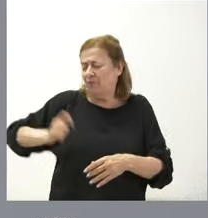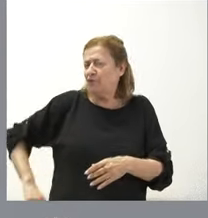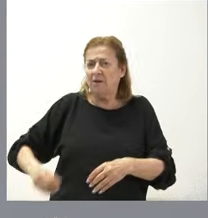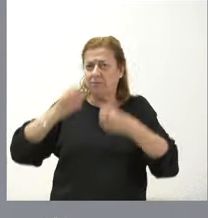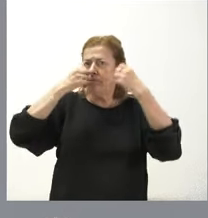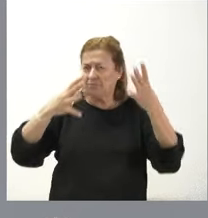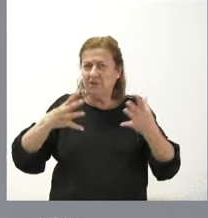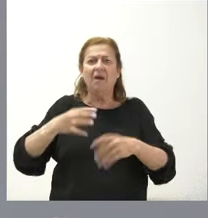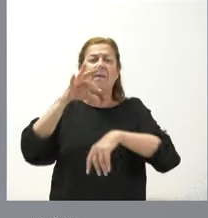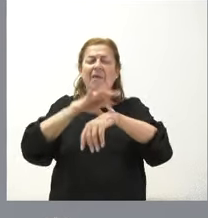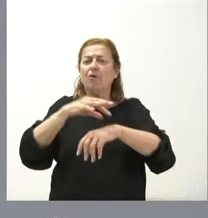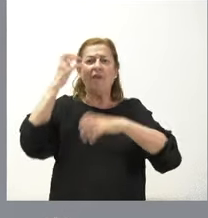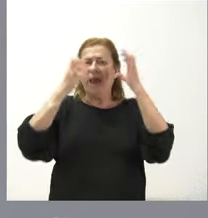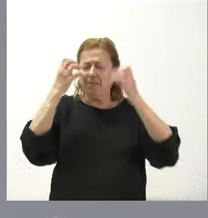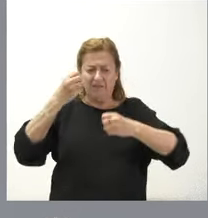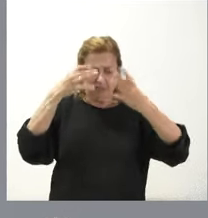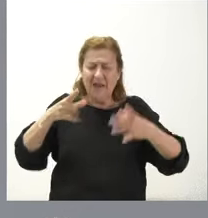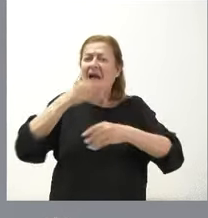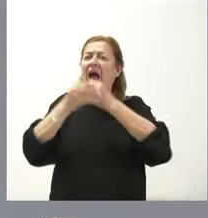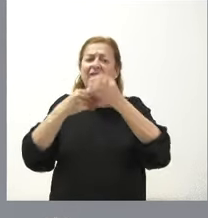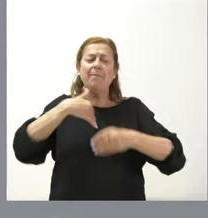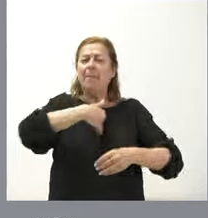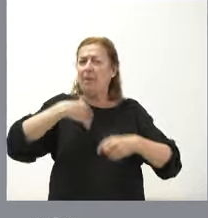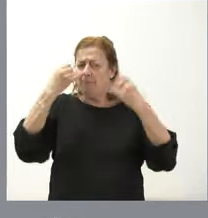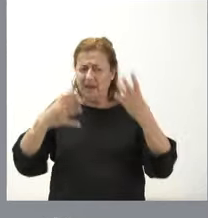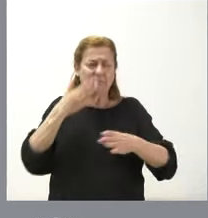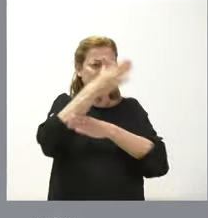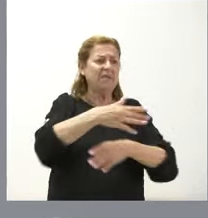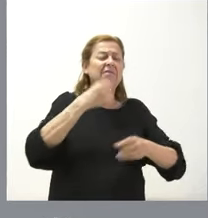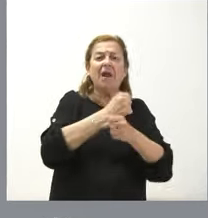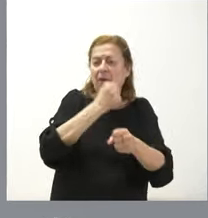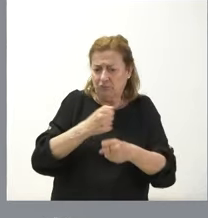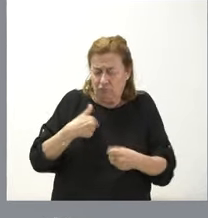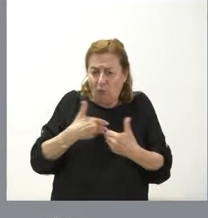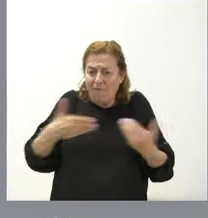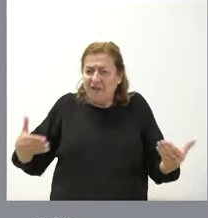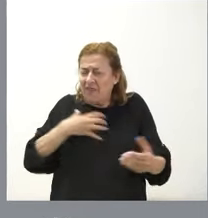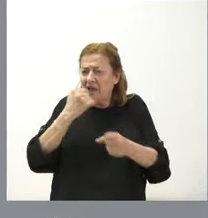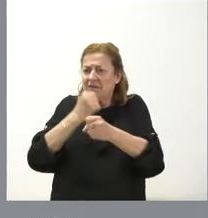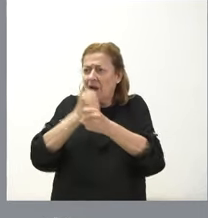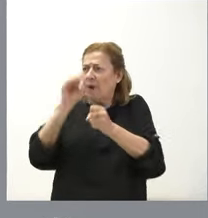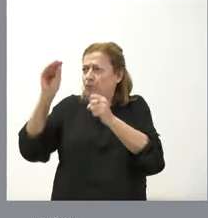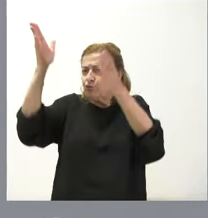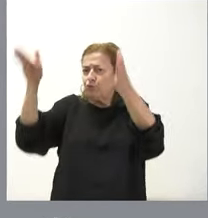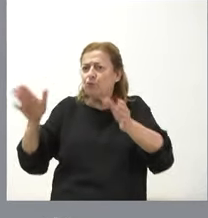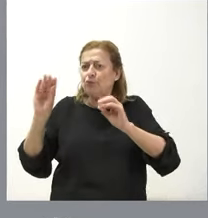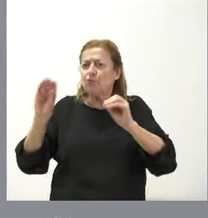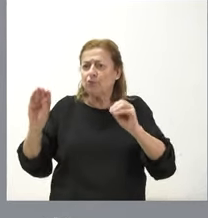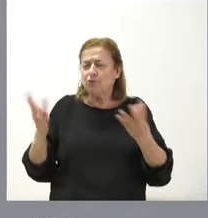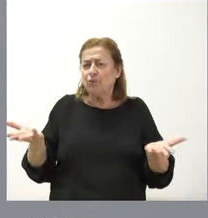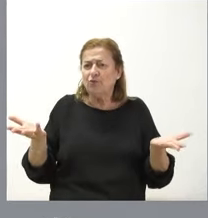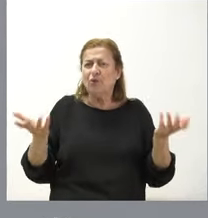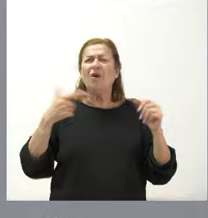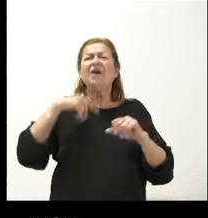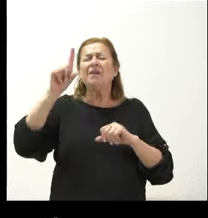que realizan sus funciones, que realizan sus inspecciones y confiamos plenamente en el trabajo de las mismas. La próxima semana en las Cortes creo que se